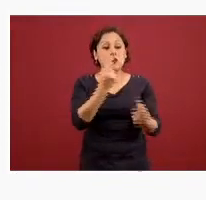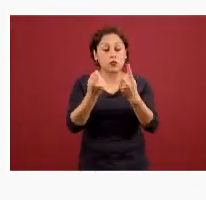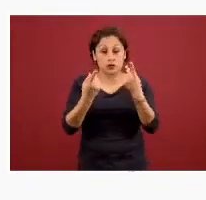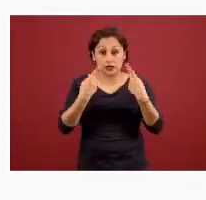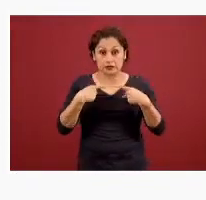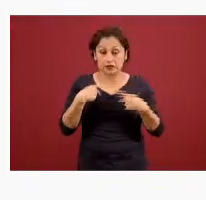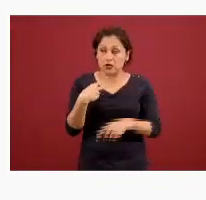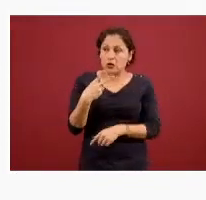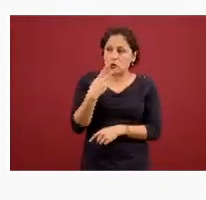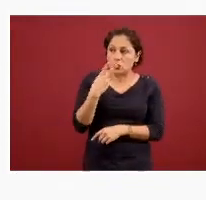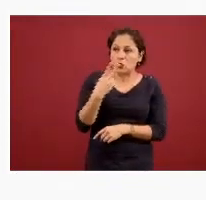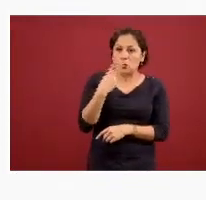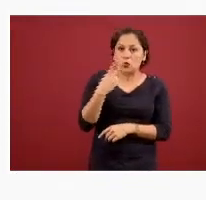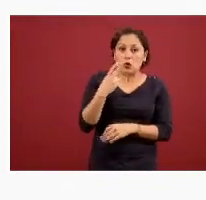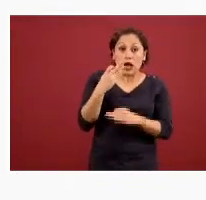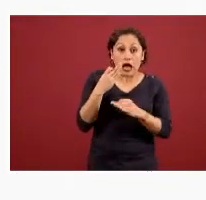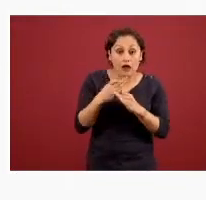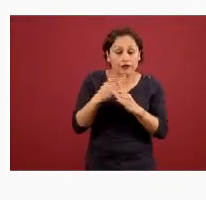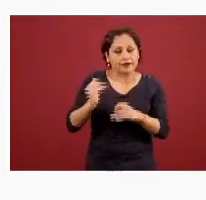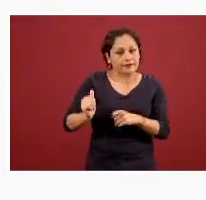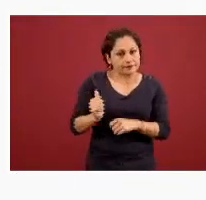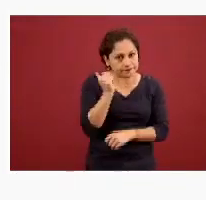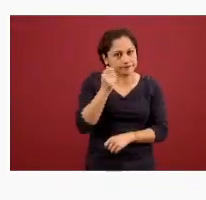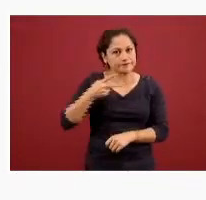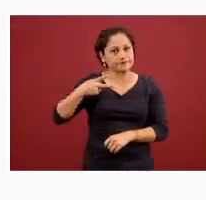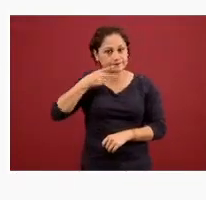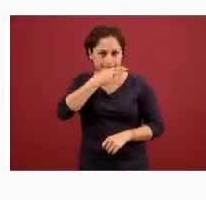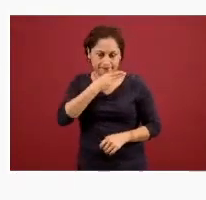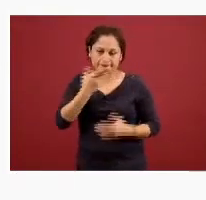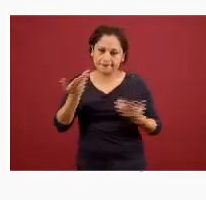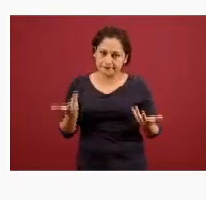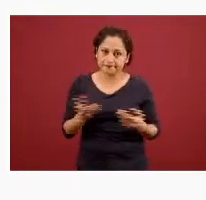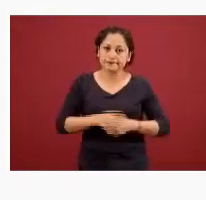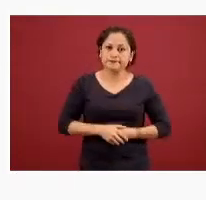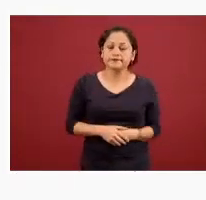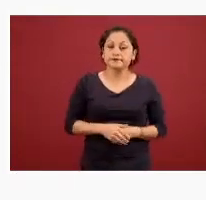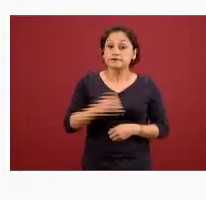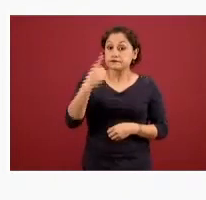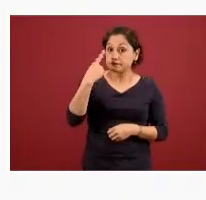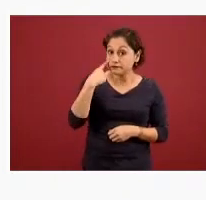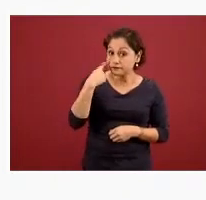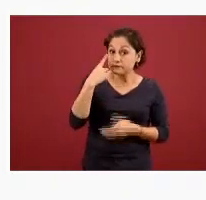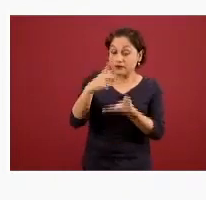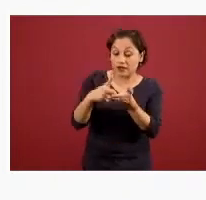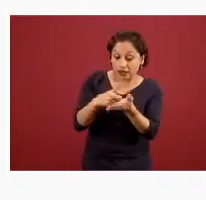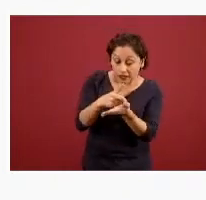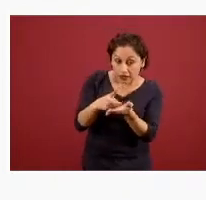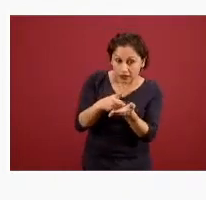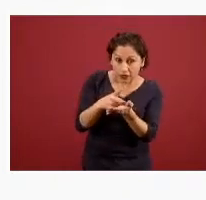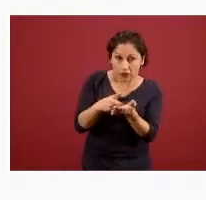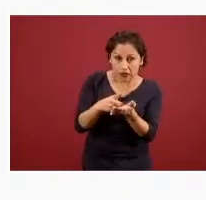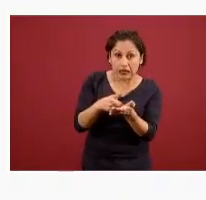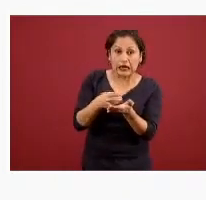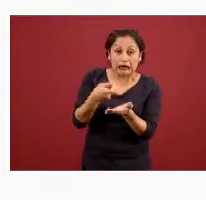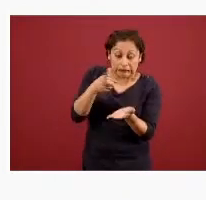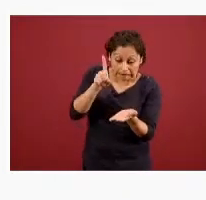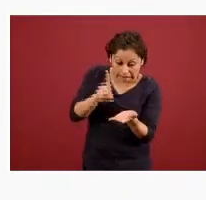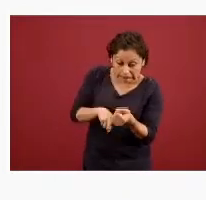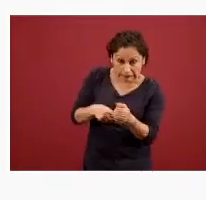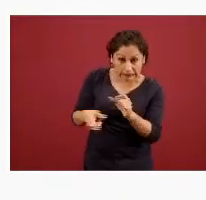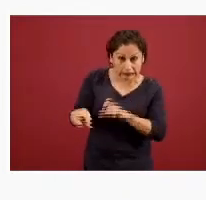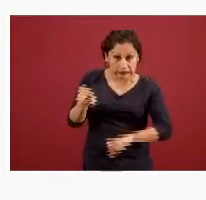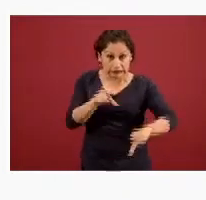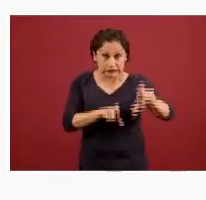para dejar de fumar quiero comentar también que estas substancias usualmente son muy impuras ya lo sabemos y con todos los